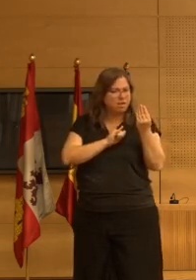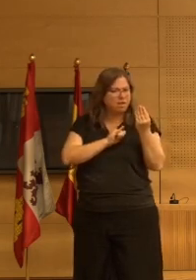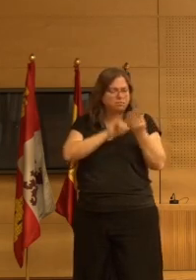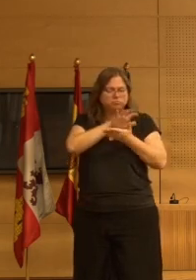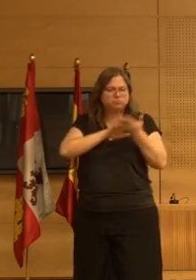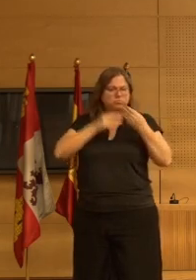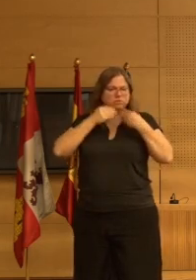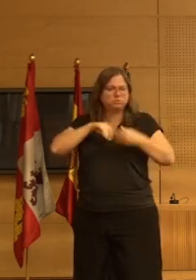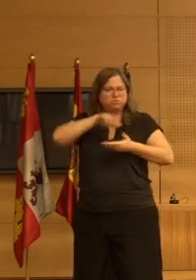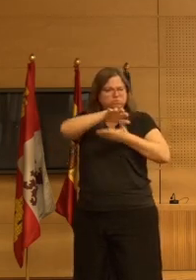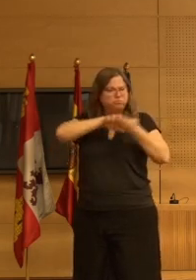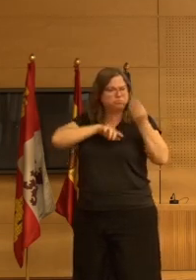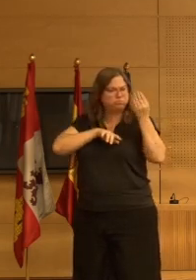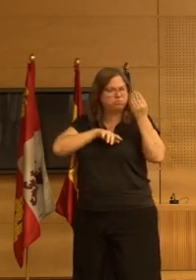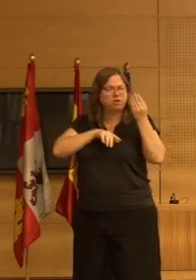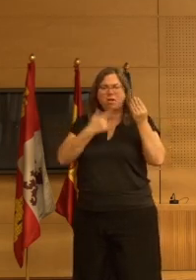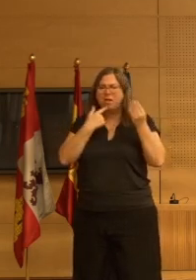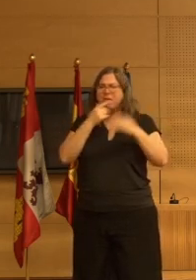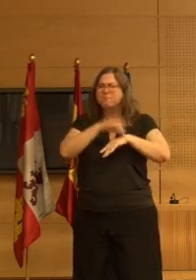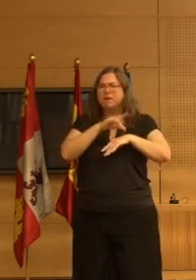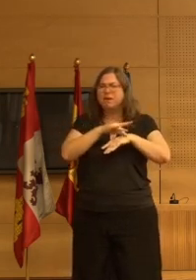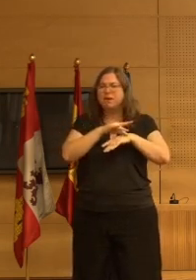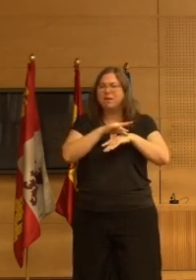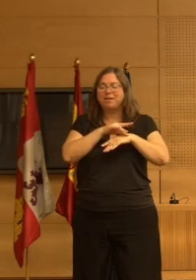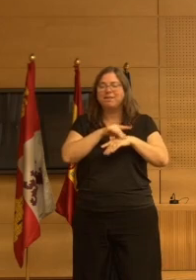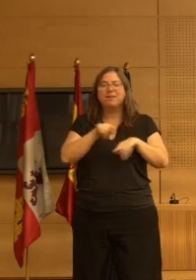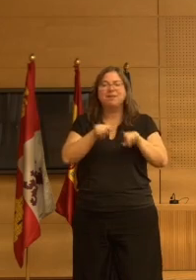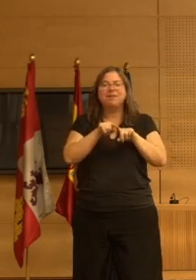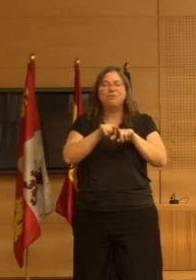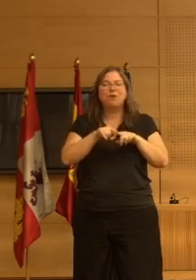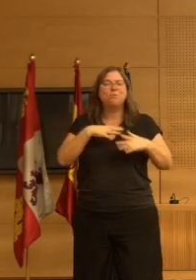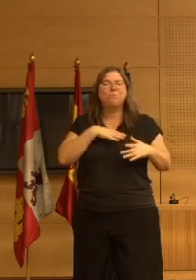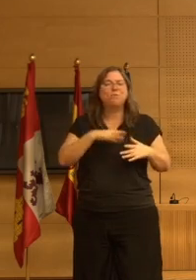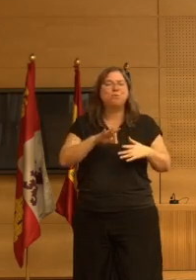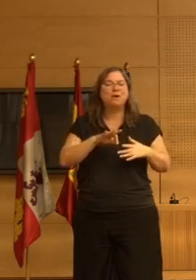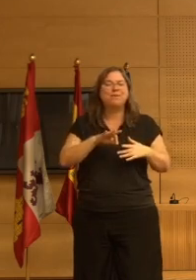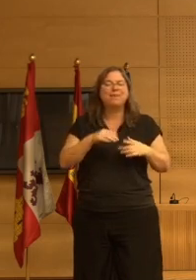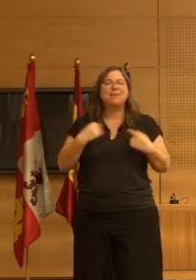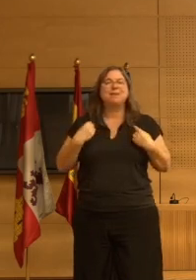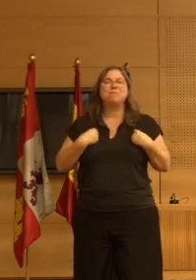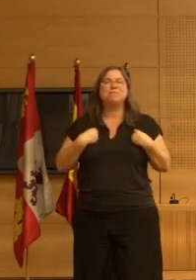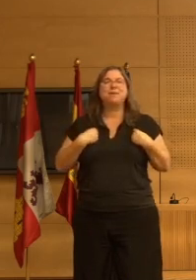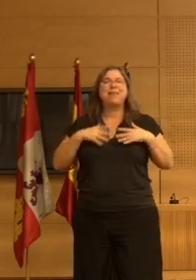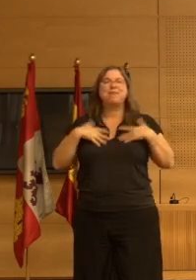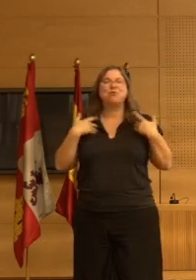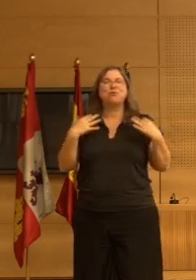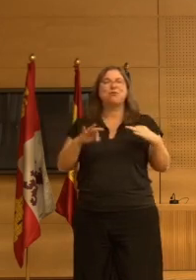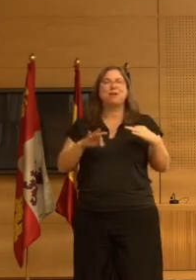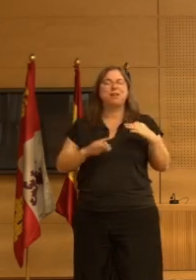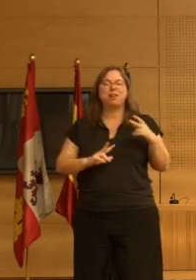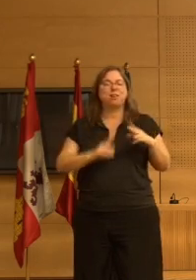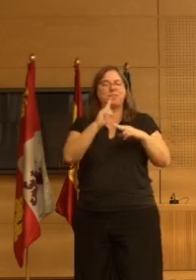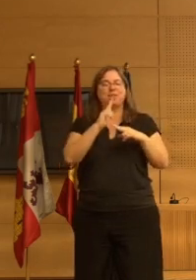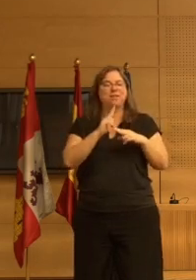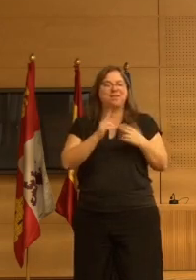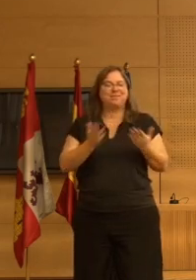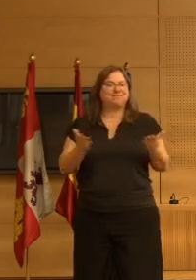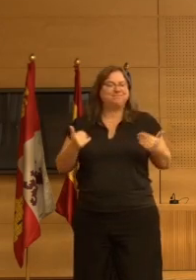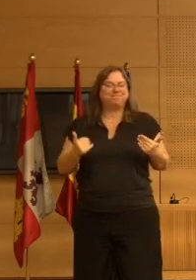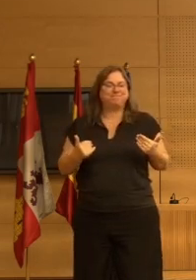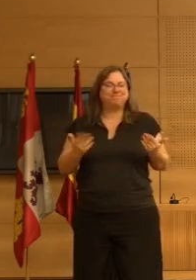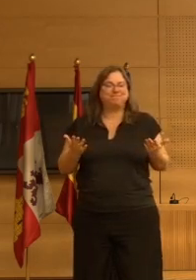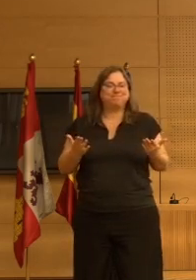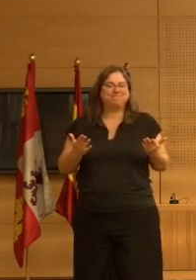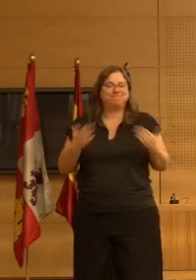forma bastante consistente te cortan la posibilidad de tener una vida emocional normal te quitan el filo te